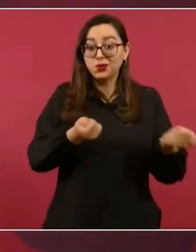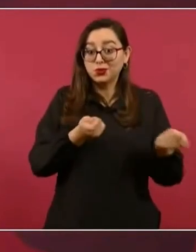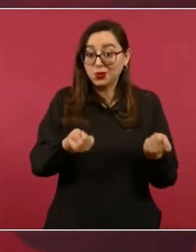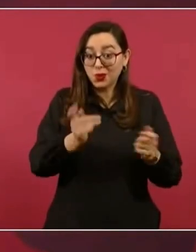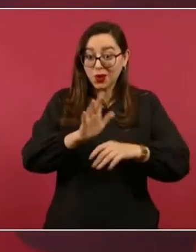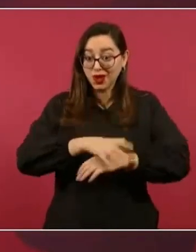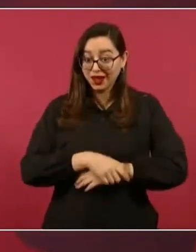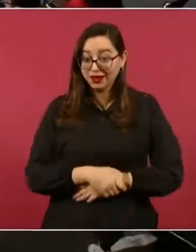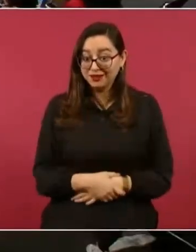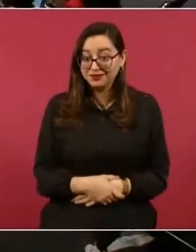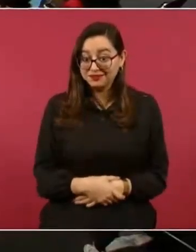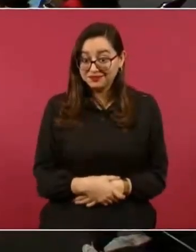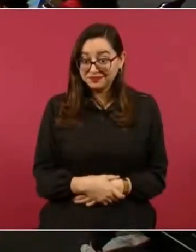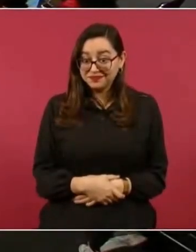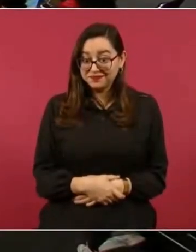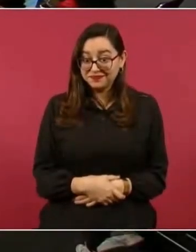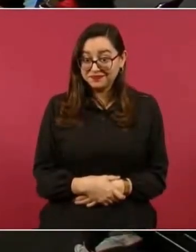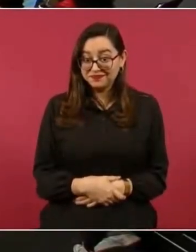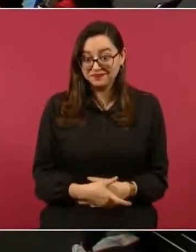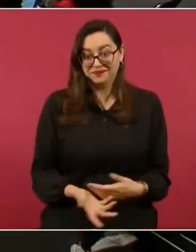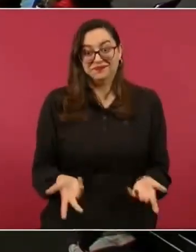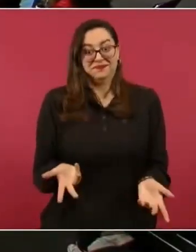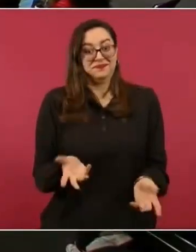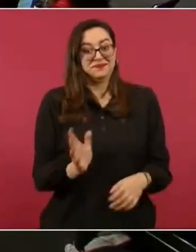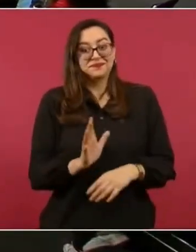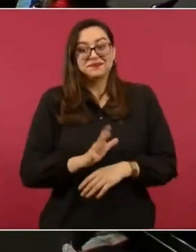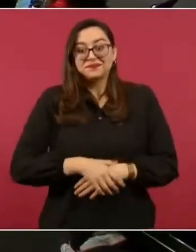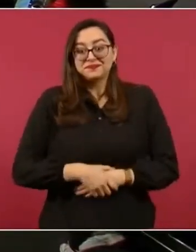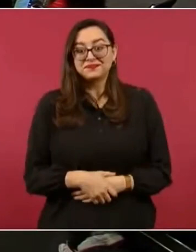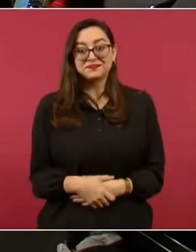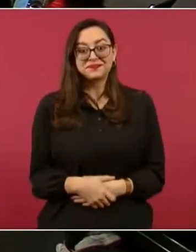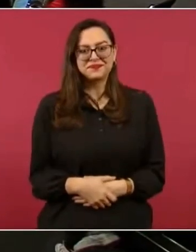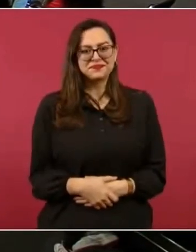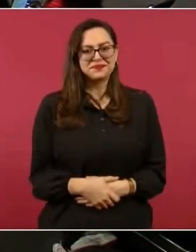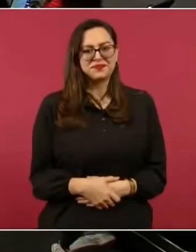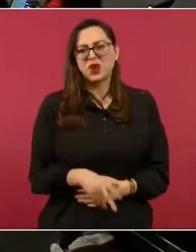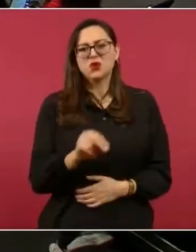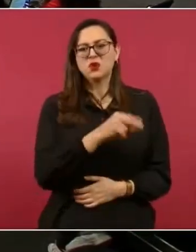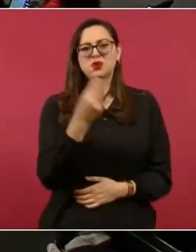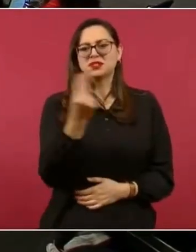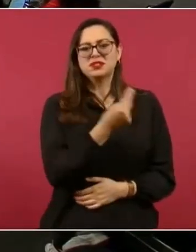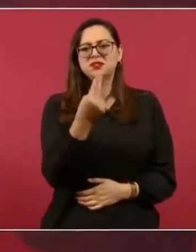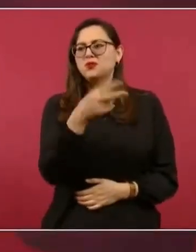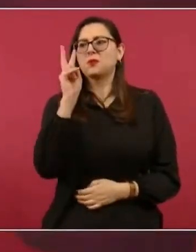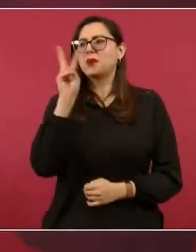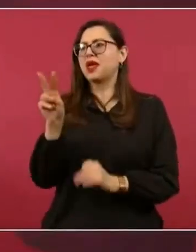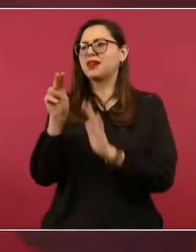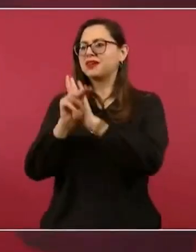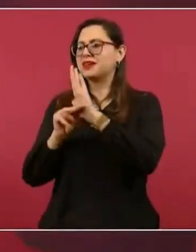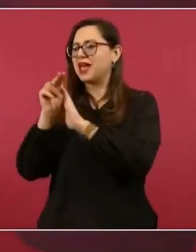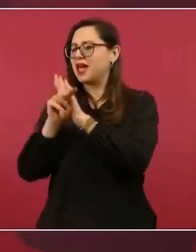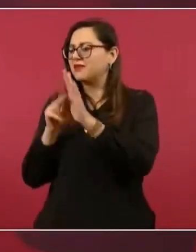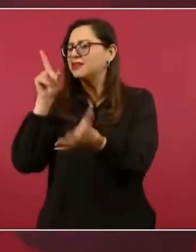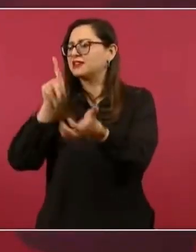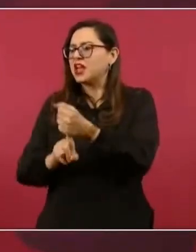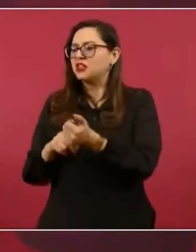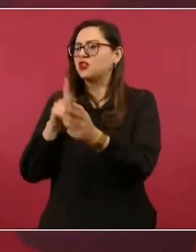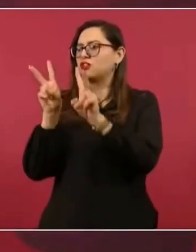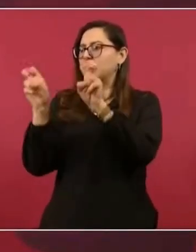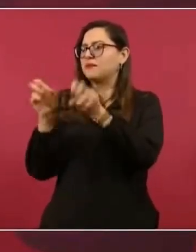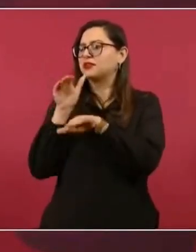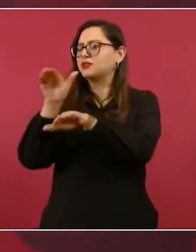Imagínense, ¿para qué va uno a ver las series estas de Netflix? si la realidad